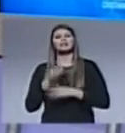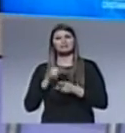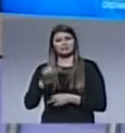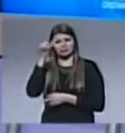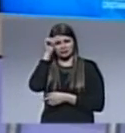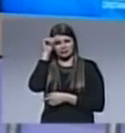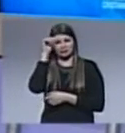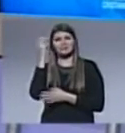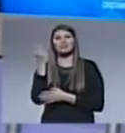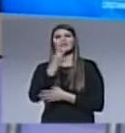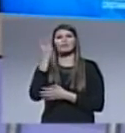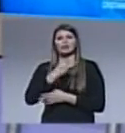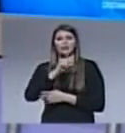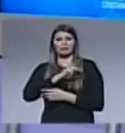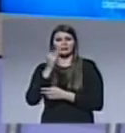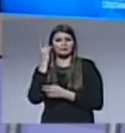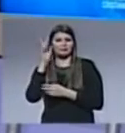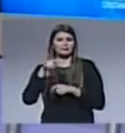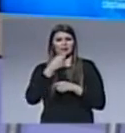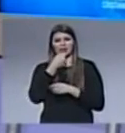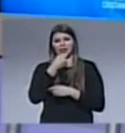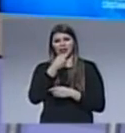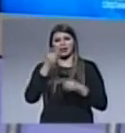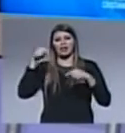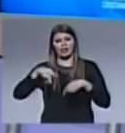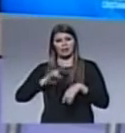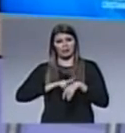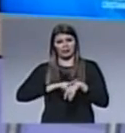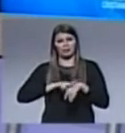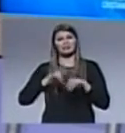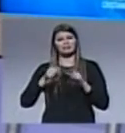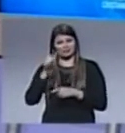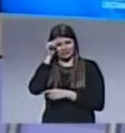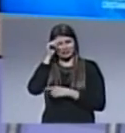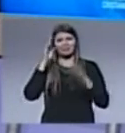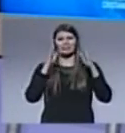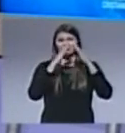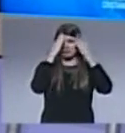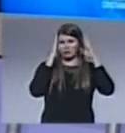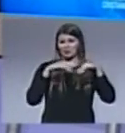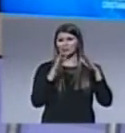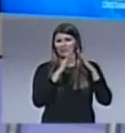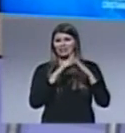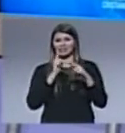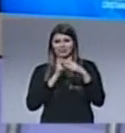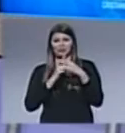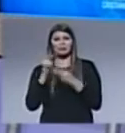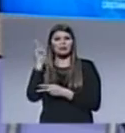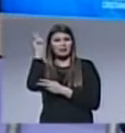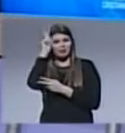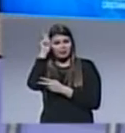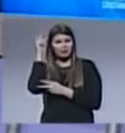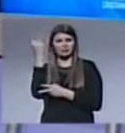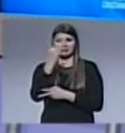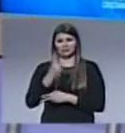ver en la búsqueda de talentos de la música gospel a nivel nacional. Hablamos de Hecho en Casa TV, que nuevamente estuvo trayendo